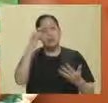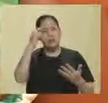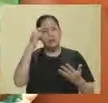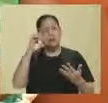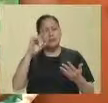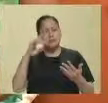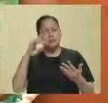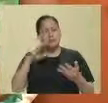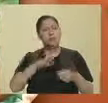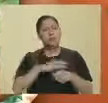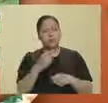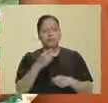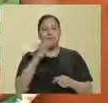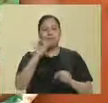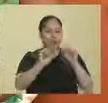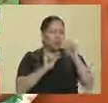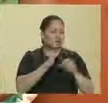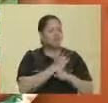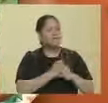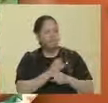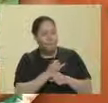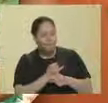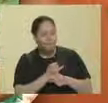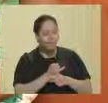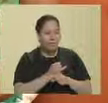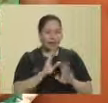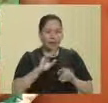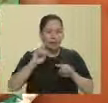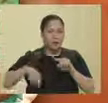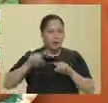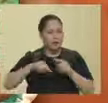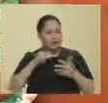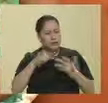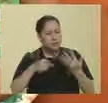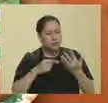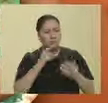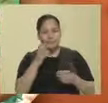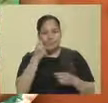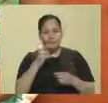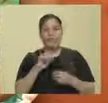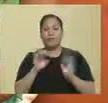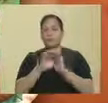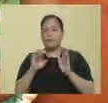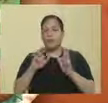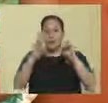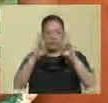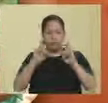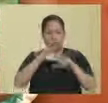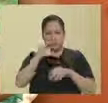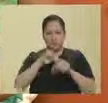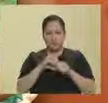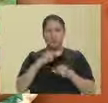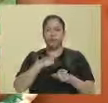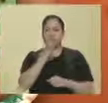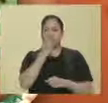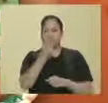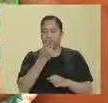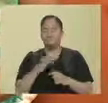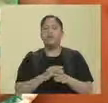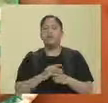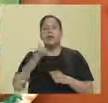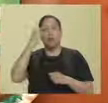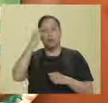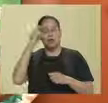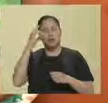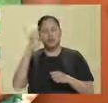Entonces tenemos que ir poco a poco descartando. En términos generales, yo les podría platicar que los dolores de